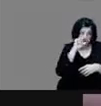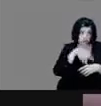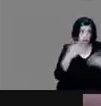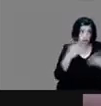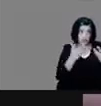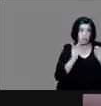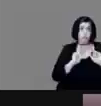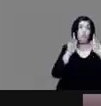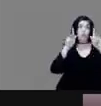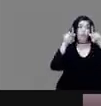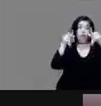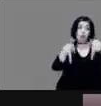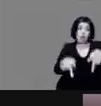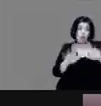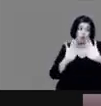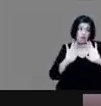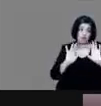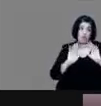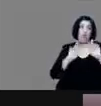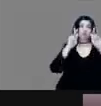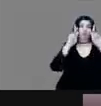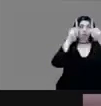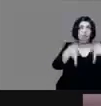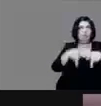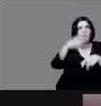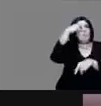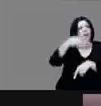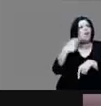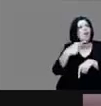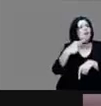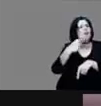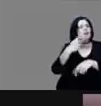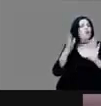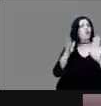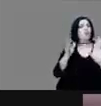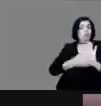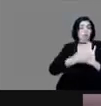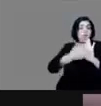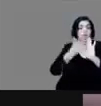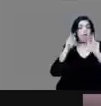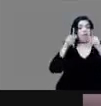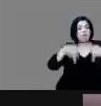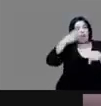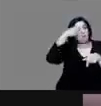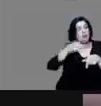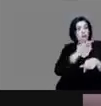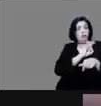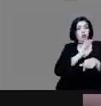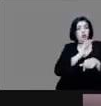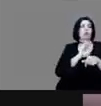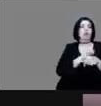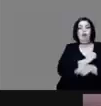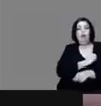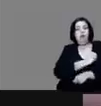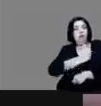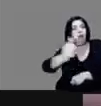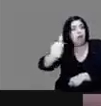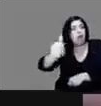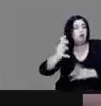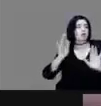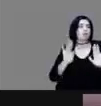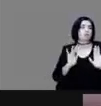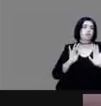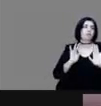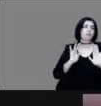claridad que hicieron puentes para poder atravesar todos estos tramos que en la